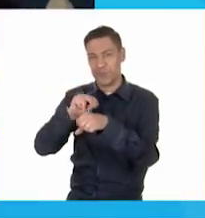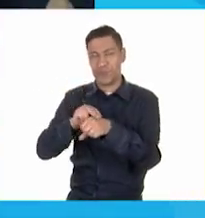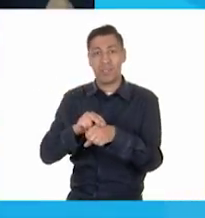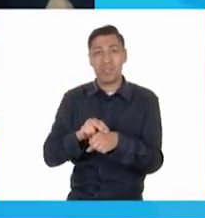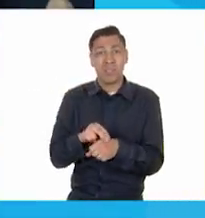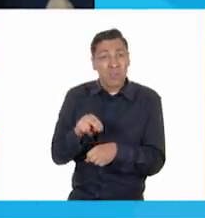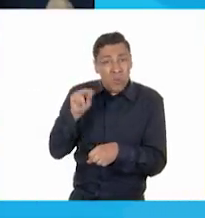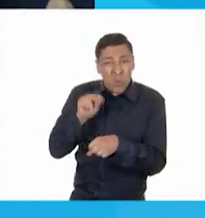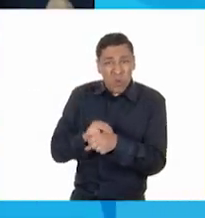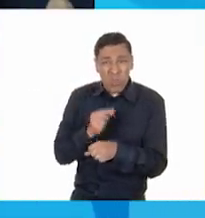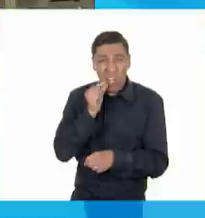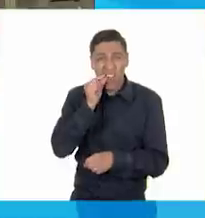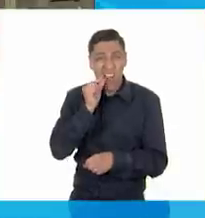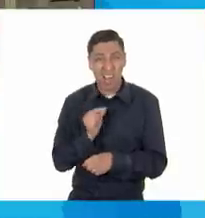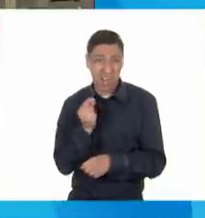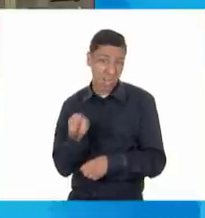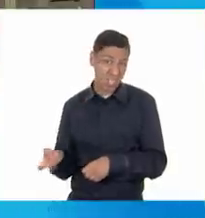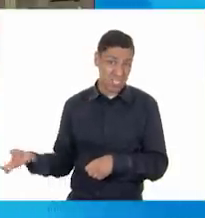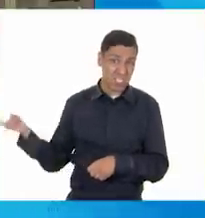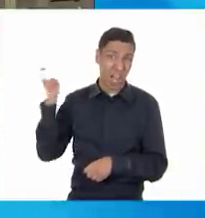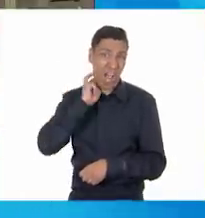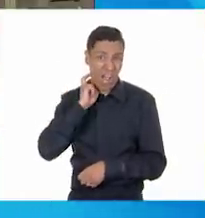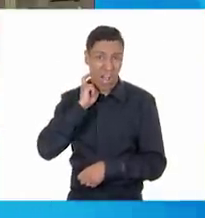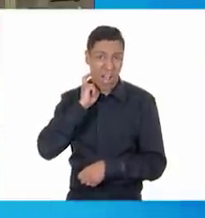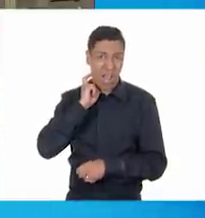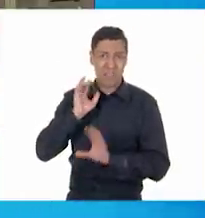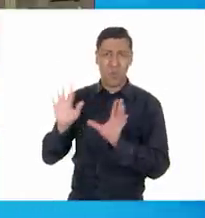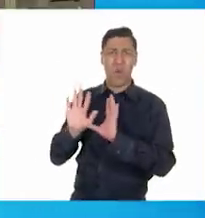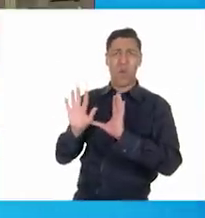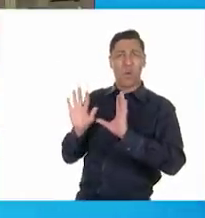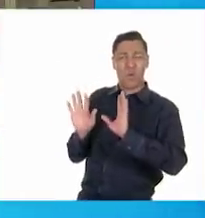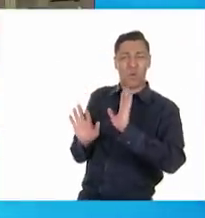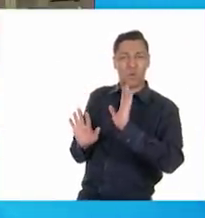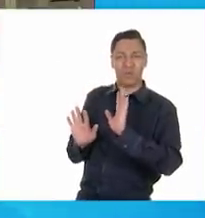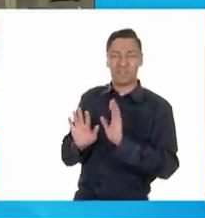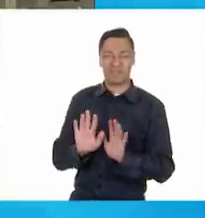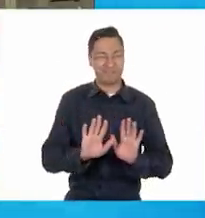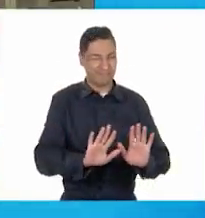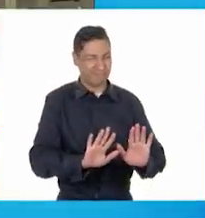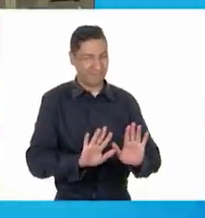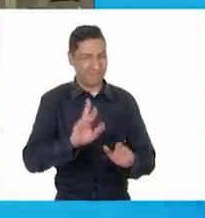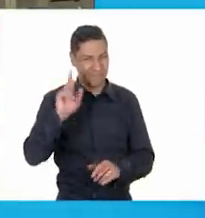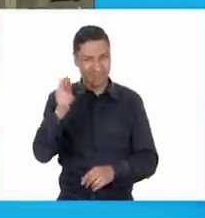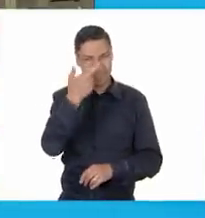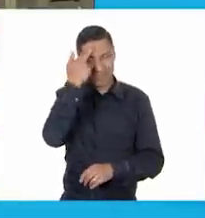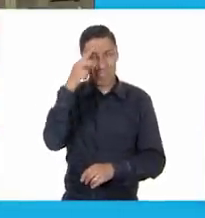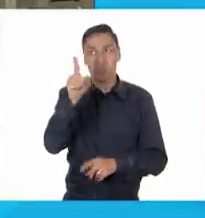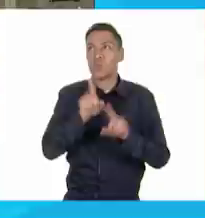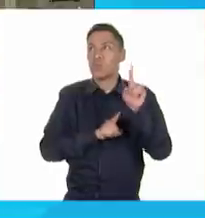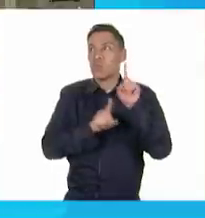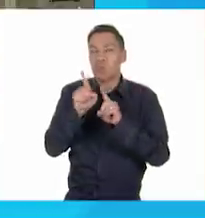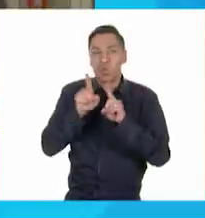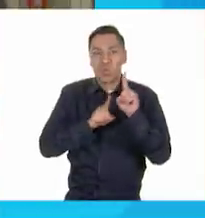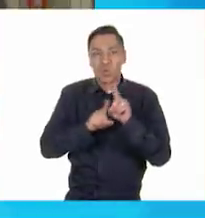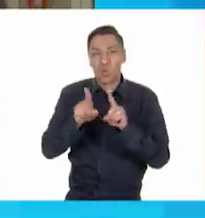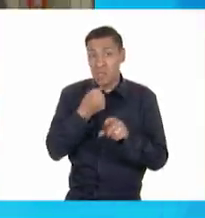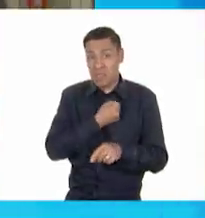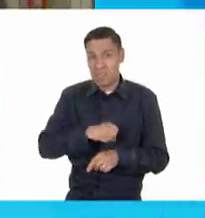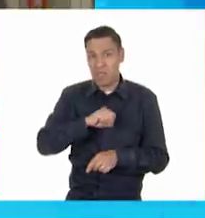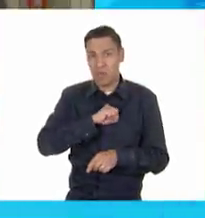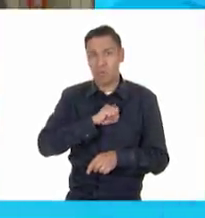¡No! No, no. Ay, ay, ay. Bueno. Y recuerda, si tienen alguna inquietud en relación a su salud,